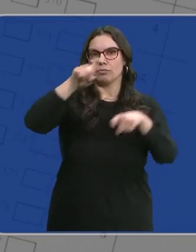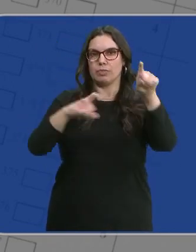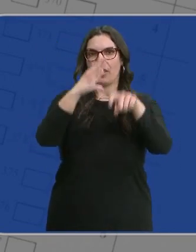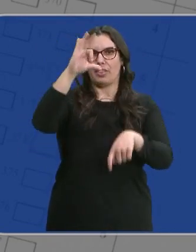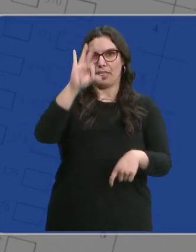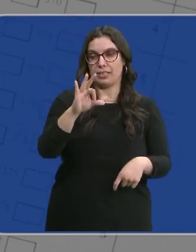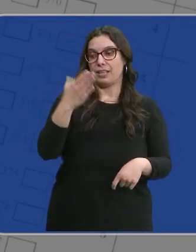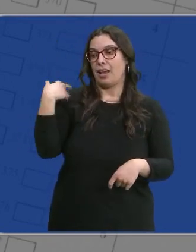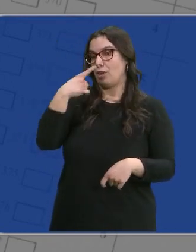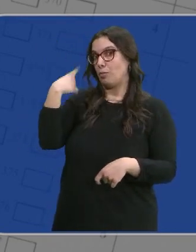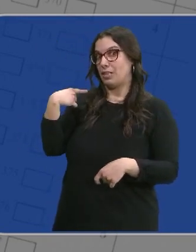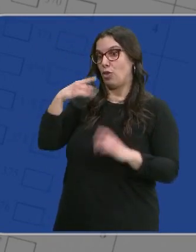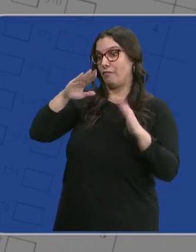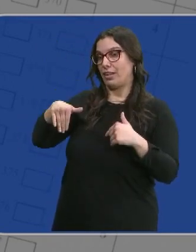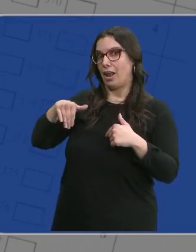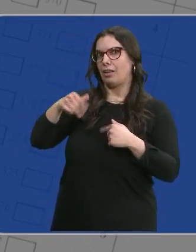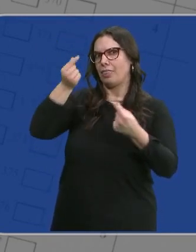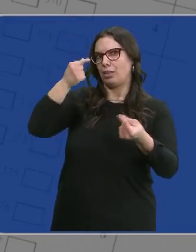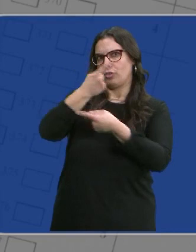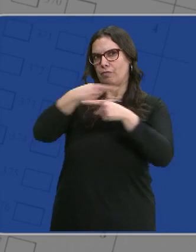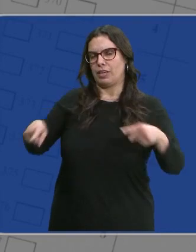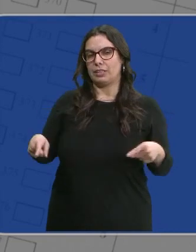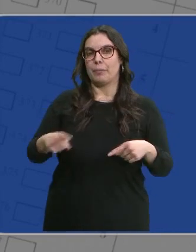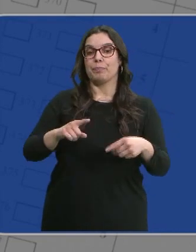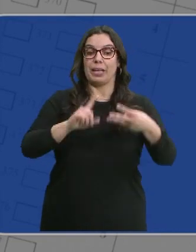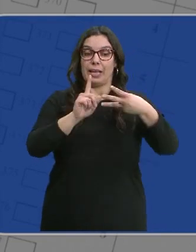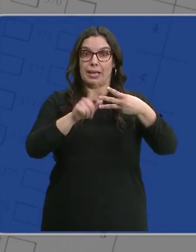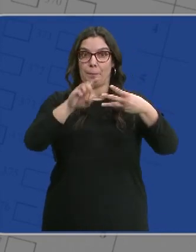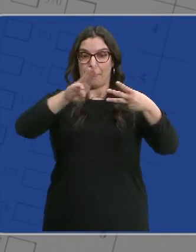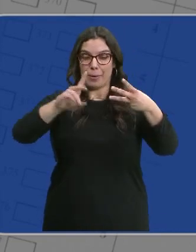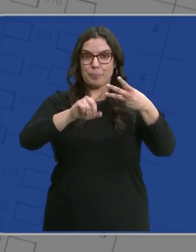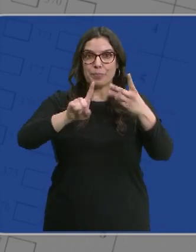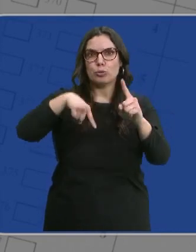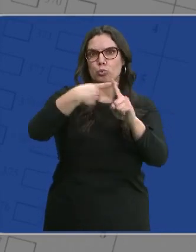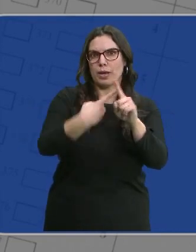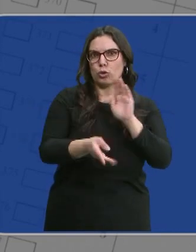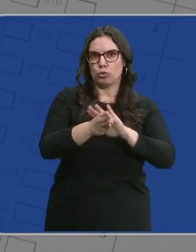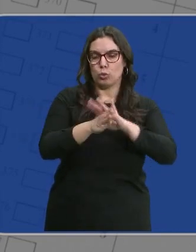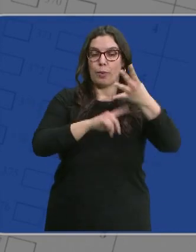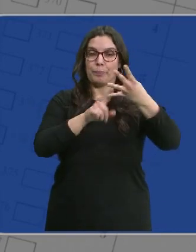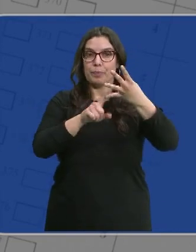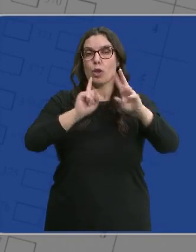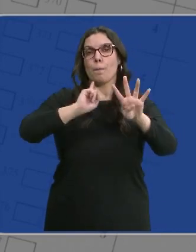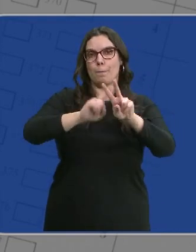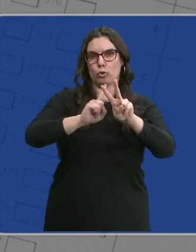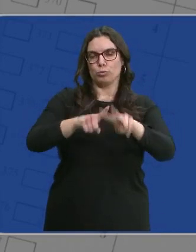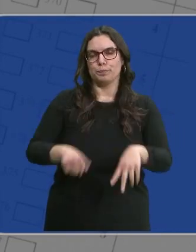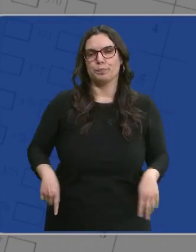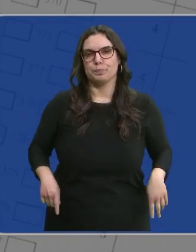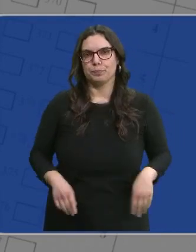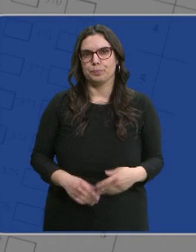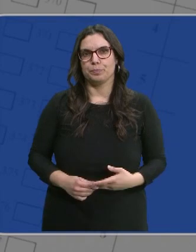escenario del cierre de 2023. Sumar se mantiene como la tercera fuerza política en intención de voto y Vox como la cuarta.